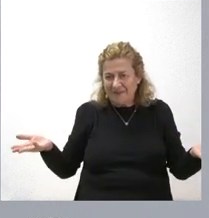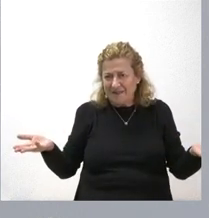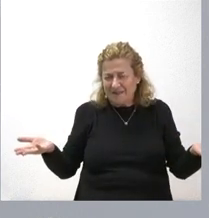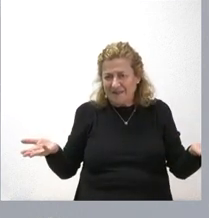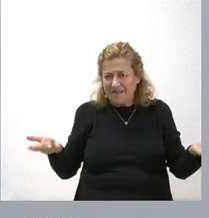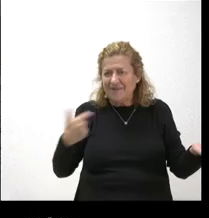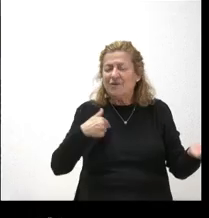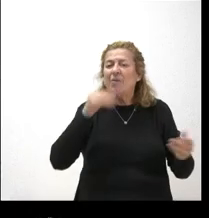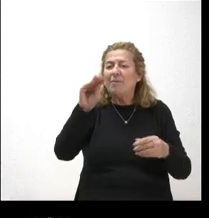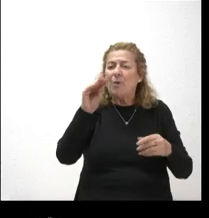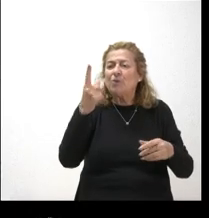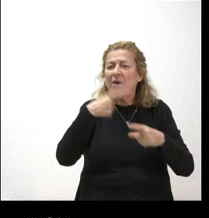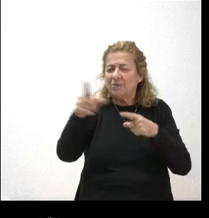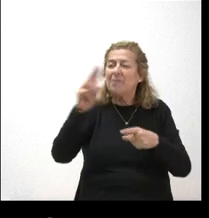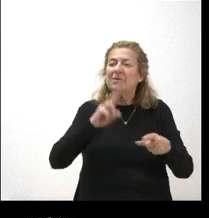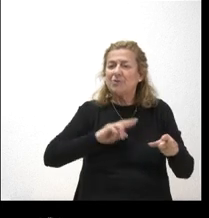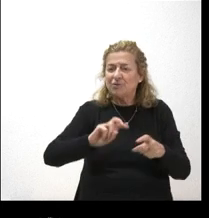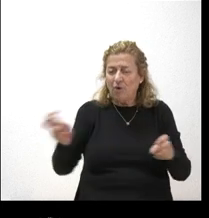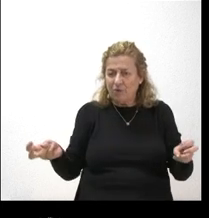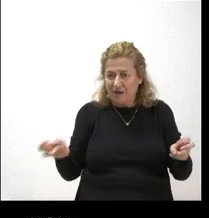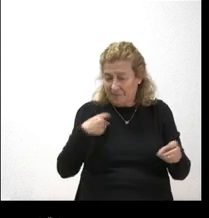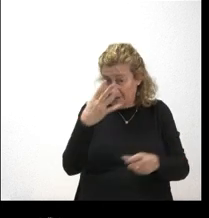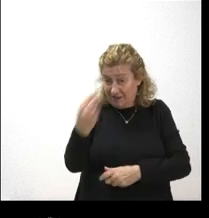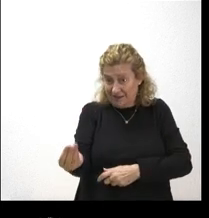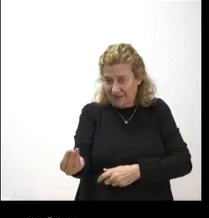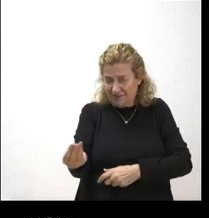una cosa y usted me está respondiendo otra ¿Me entiende? ¿No?